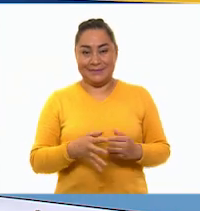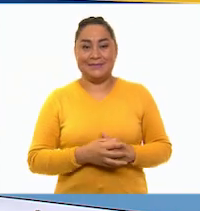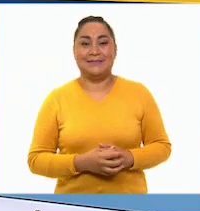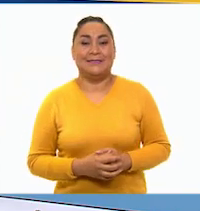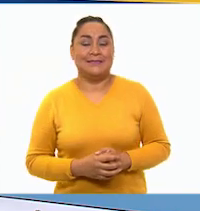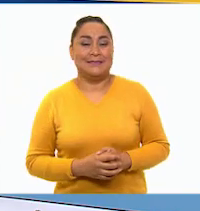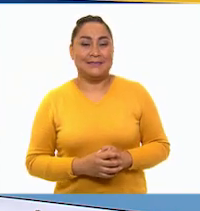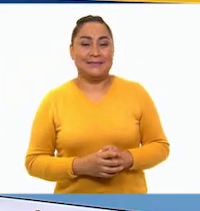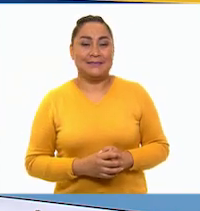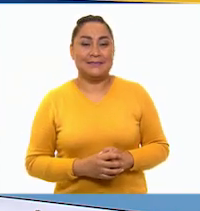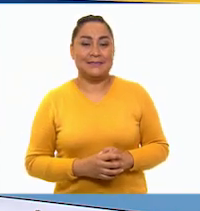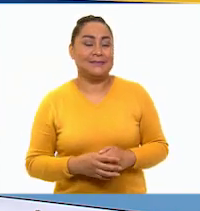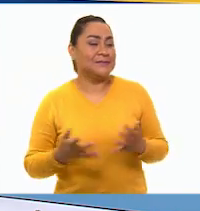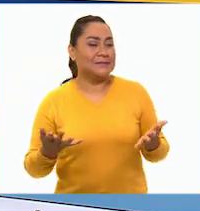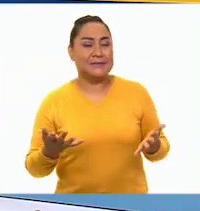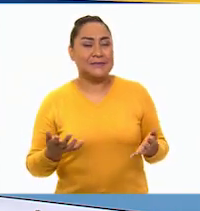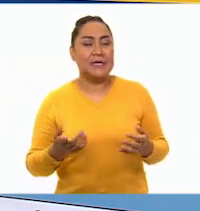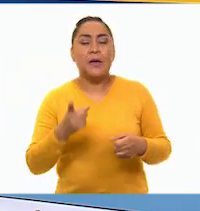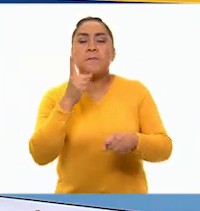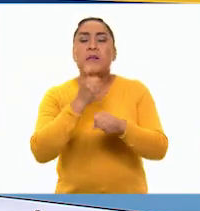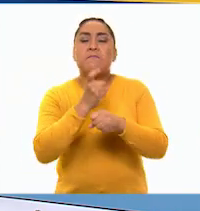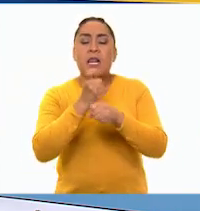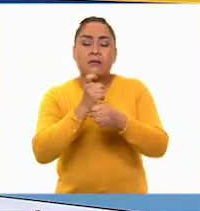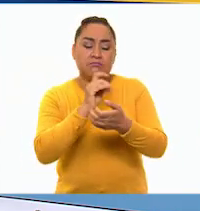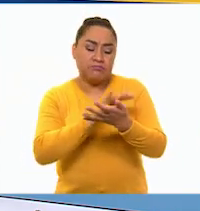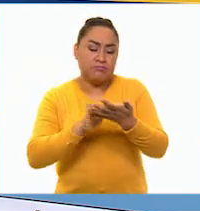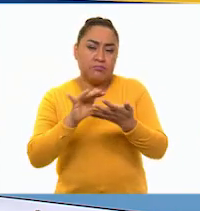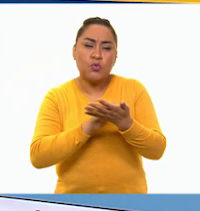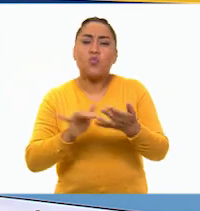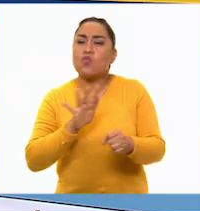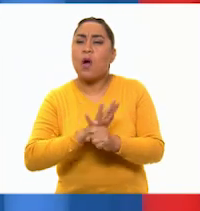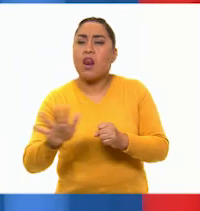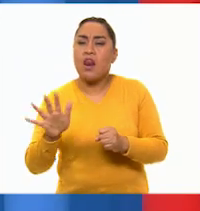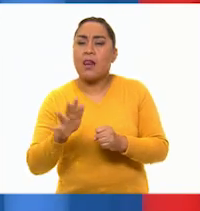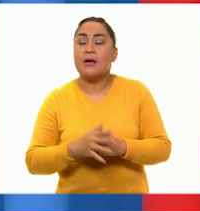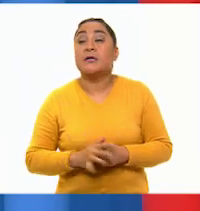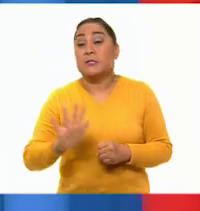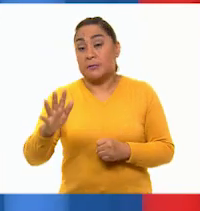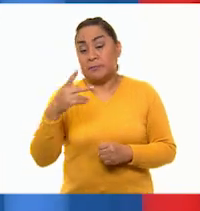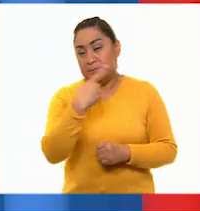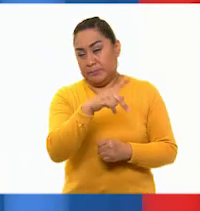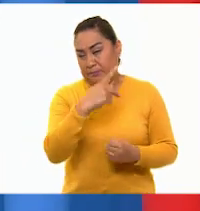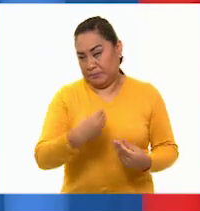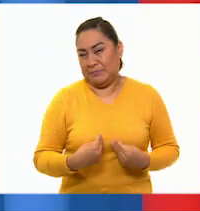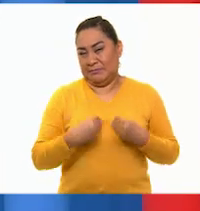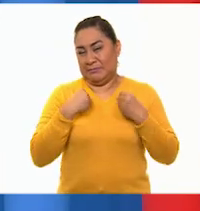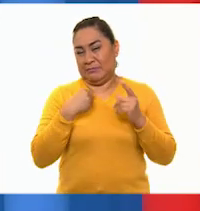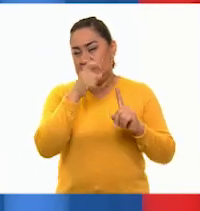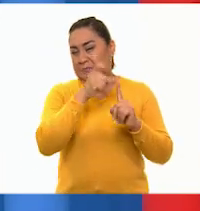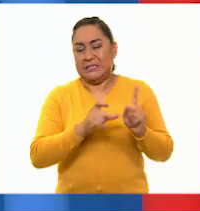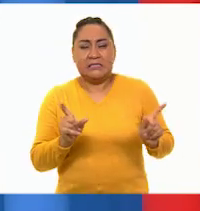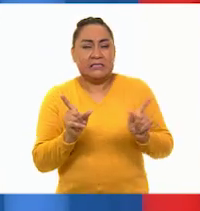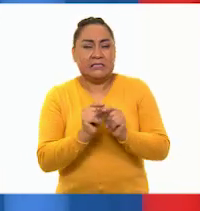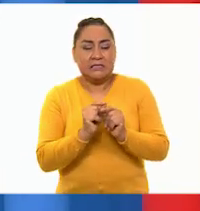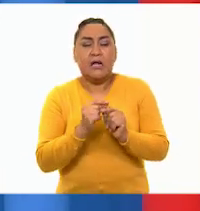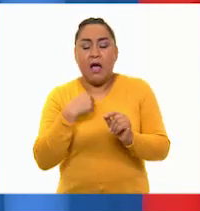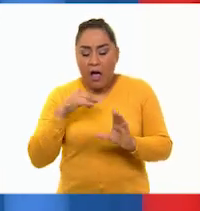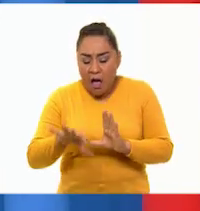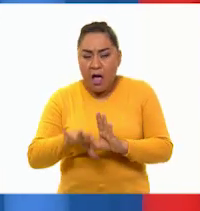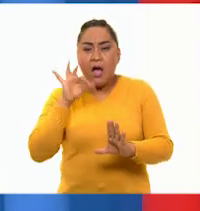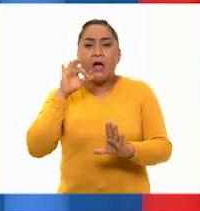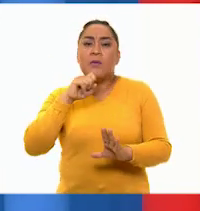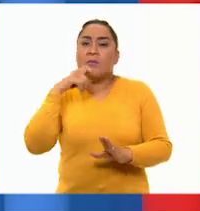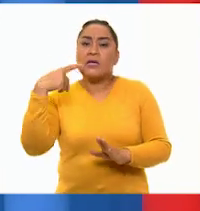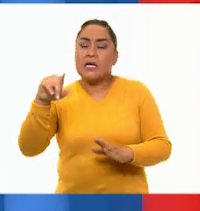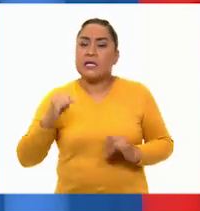Pues bueno, ¿cuál es el primer texto que nos vas a compartir, María? Una biografía breve, profe, que encontré en un boletín del